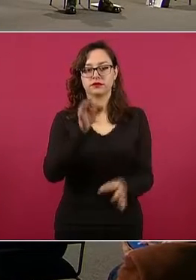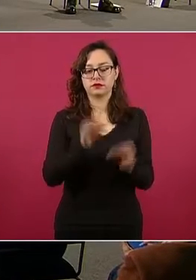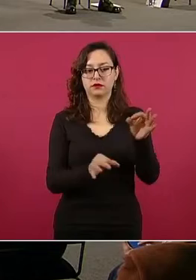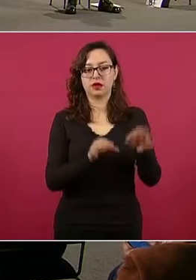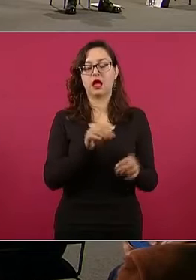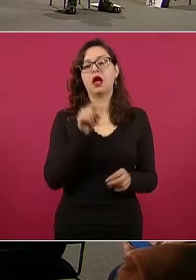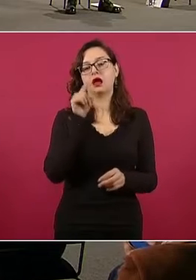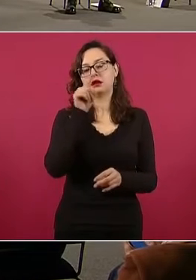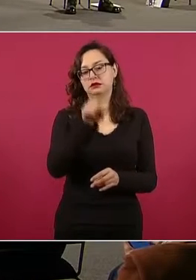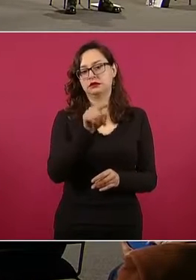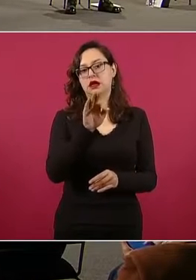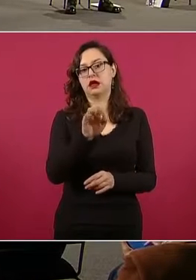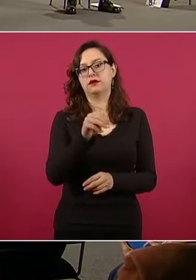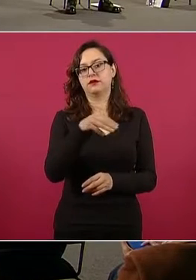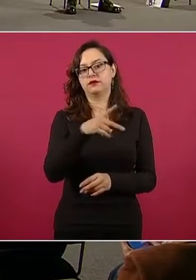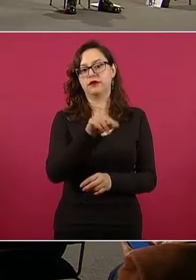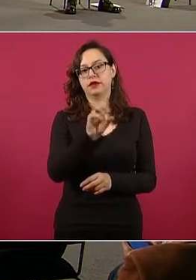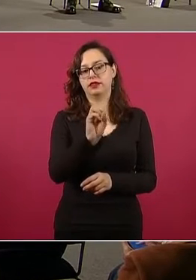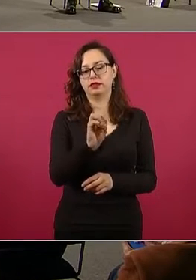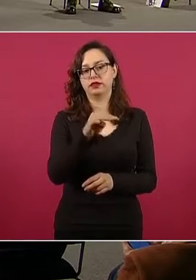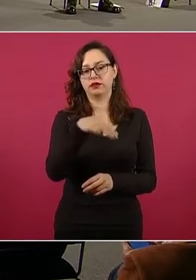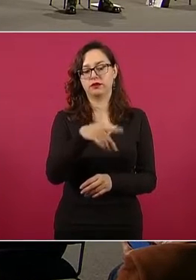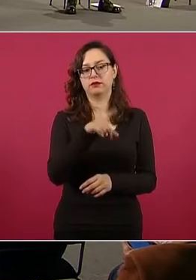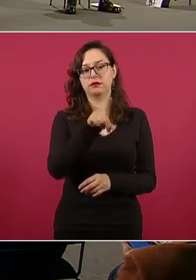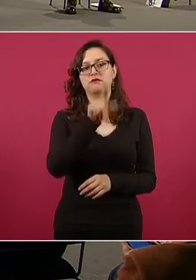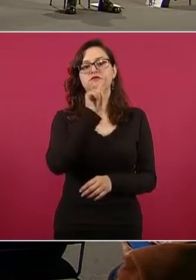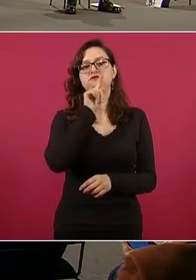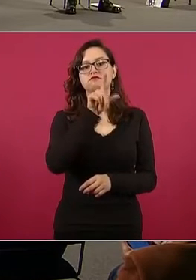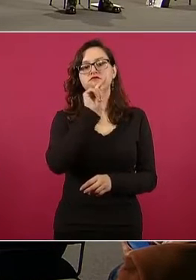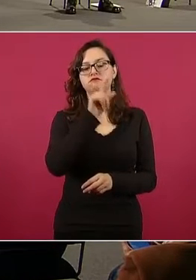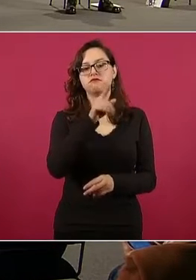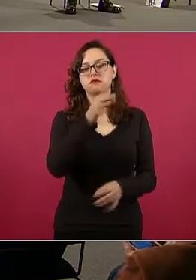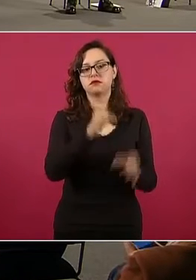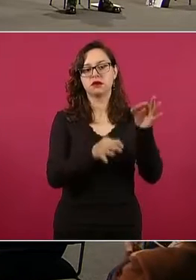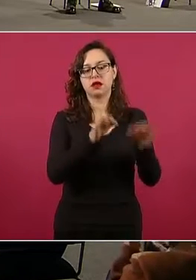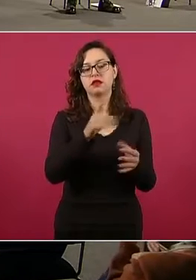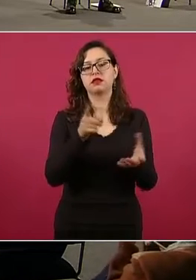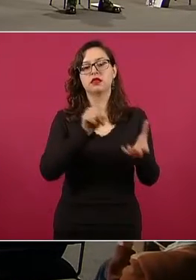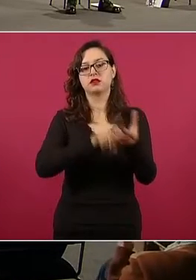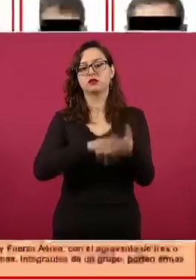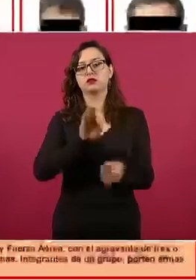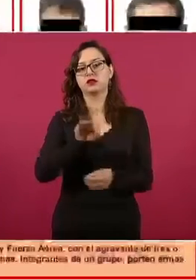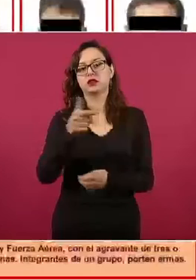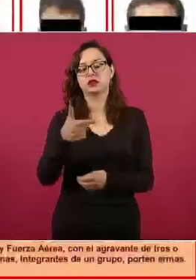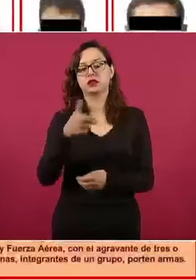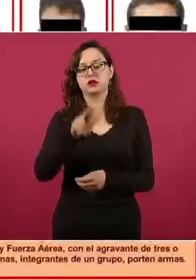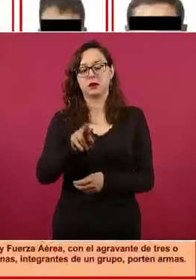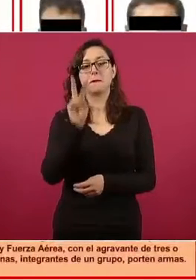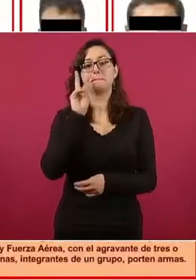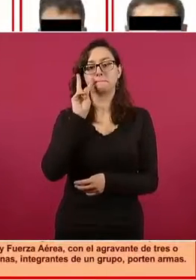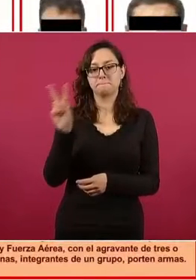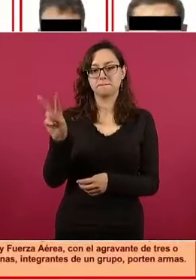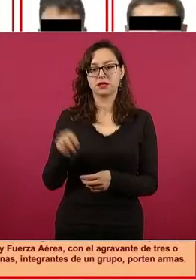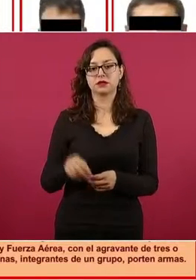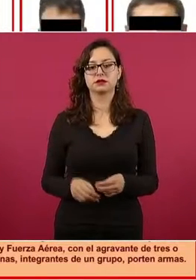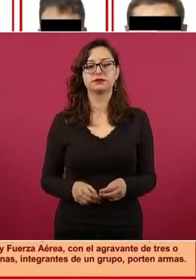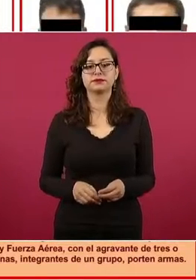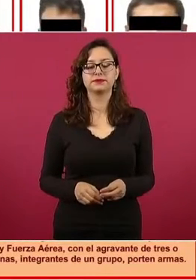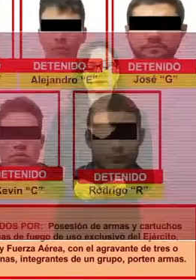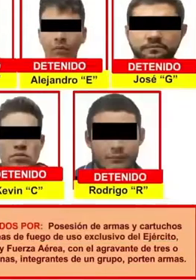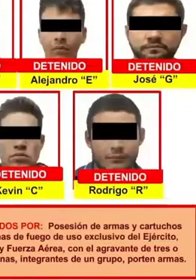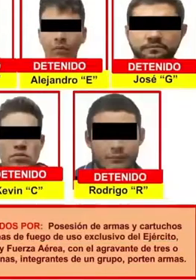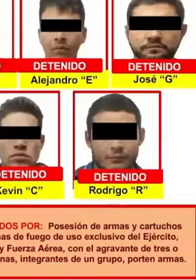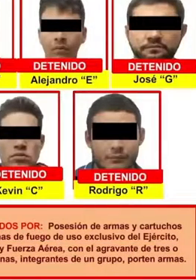Especializada en Materia de Delincuencia Organizada de la Fiscalía General de la República, luego de que la Sedena, la Secretaría de la Defensa